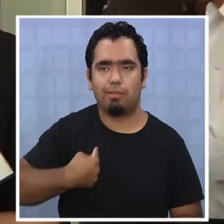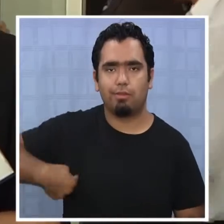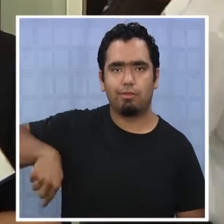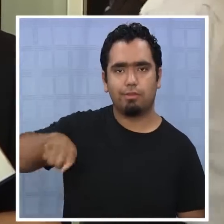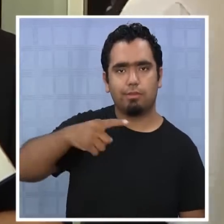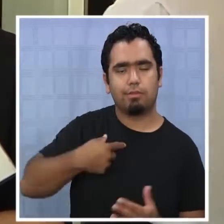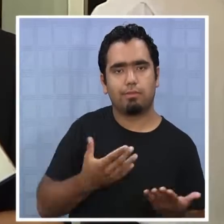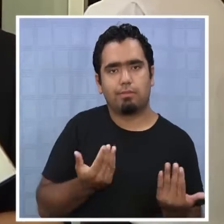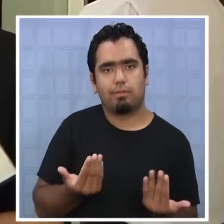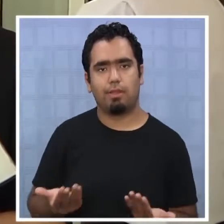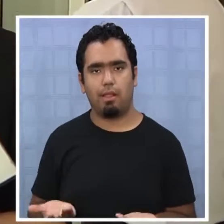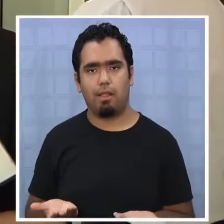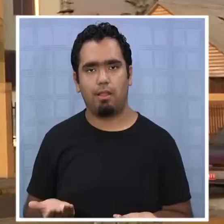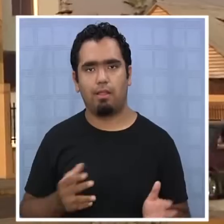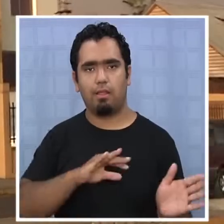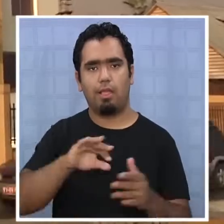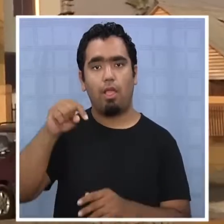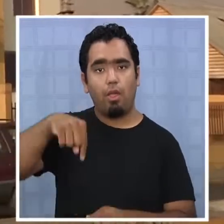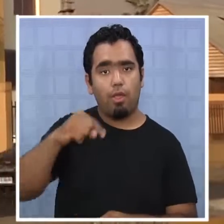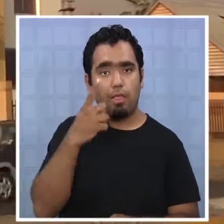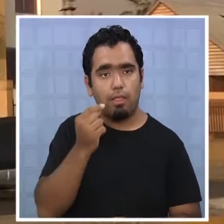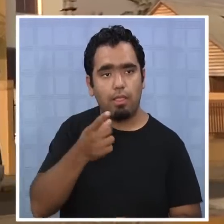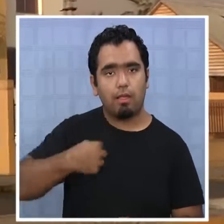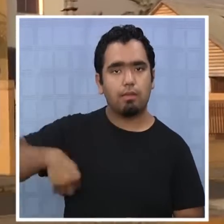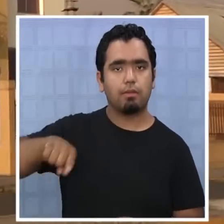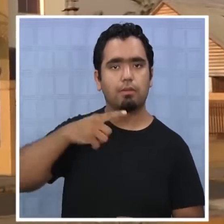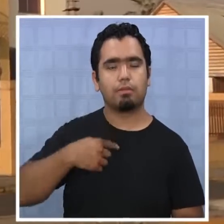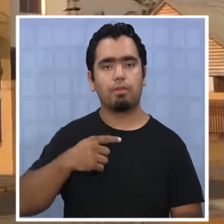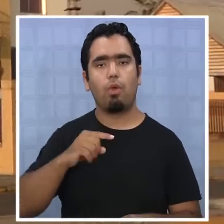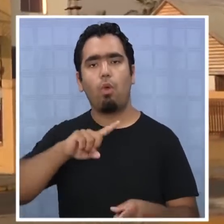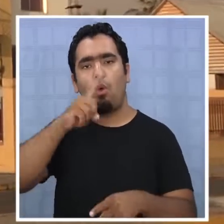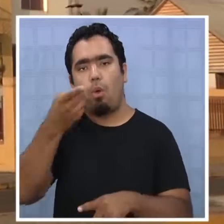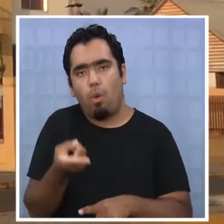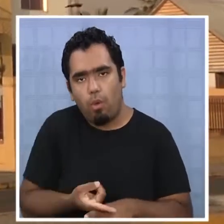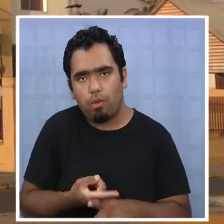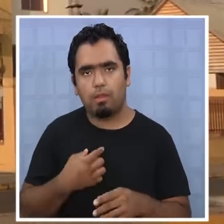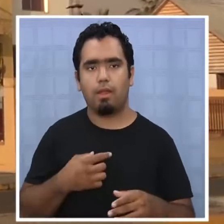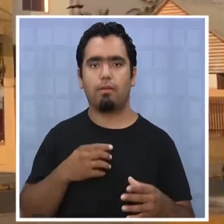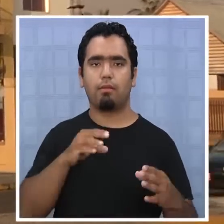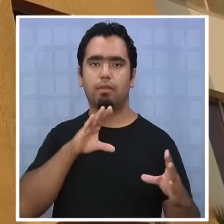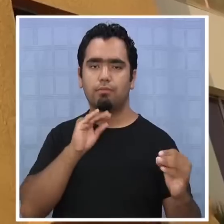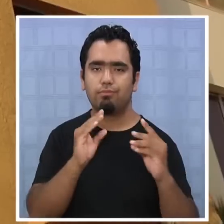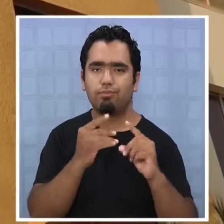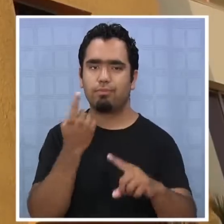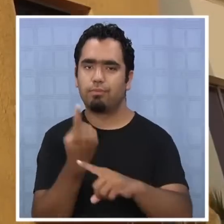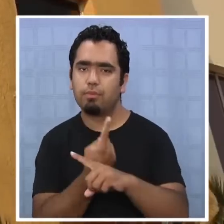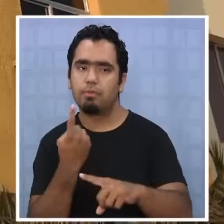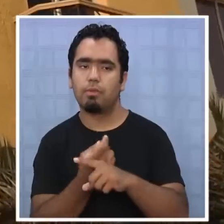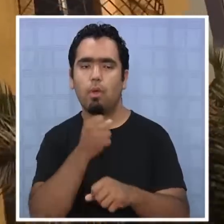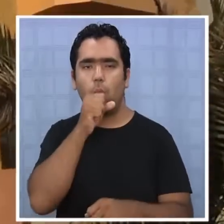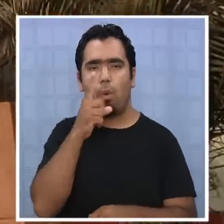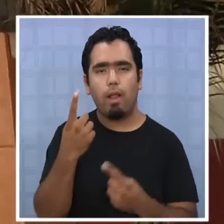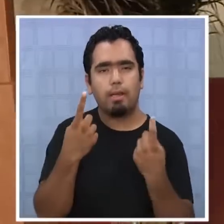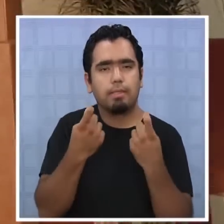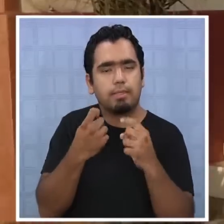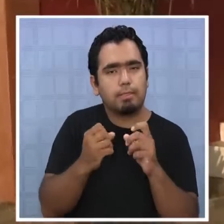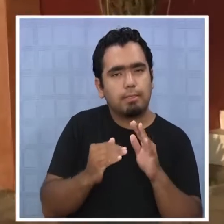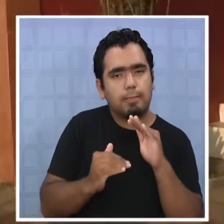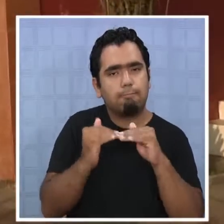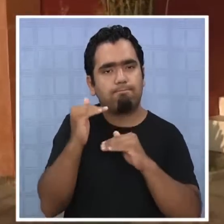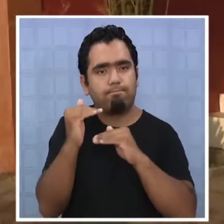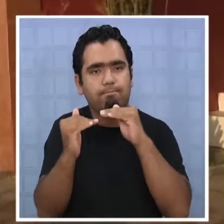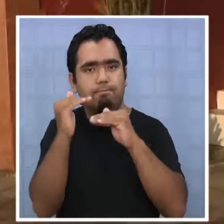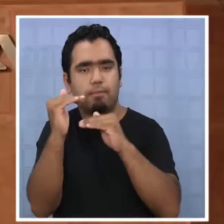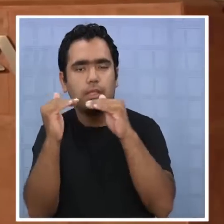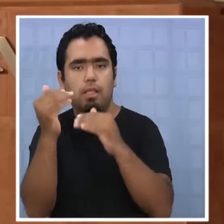esperáramos. Por lo tanto, hoy día se han retomado las conversaciones para poder hacer un levantamiento de las reales necesidades que va a